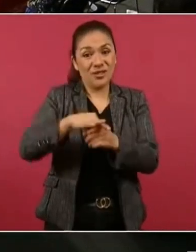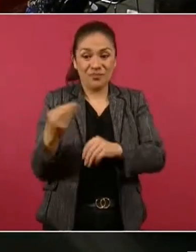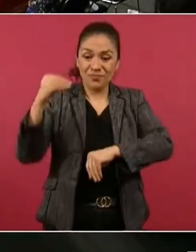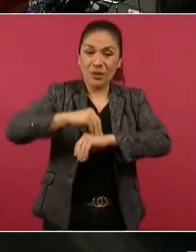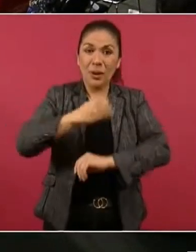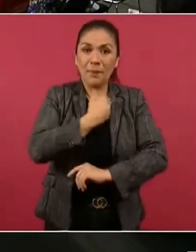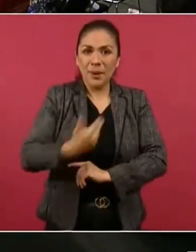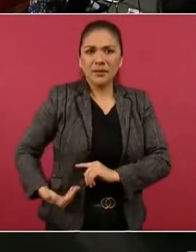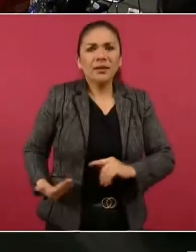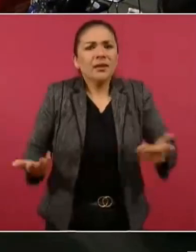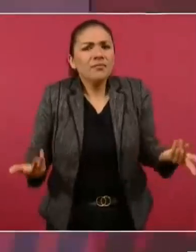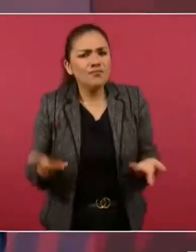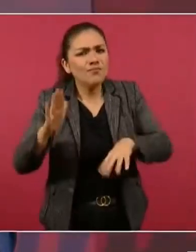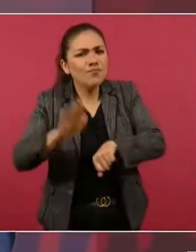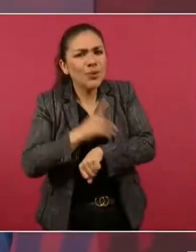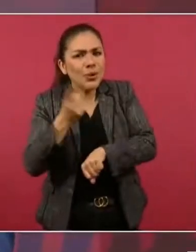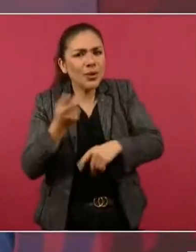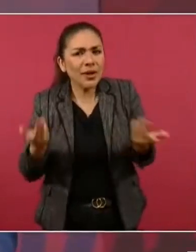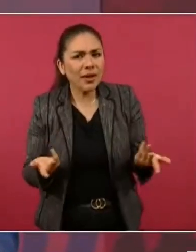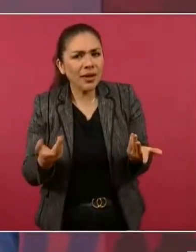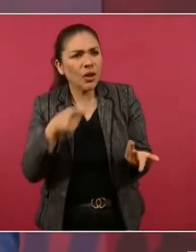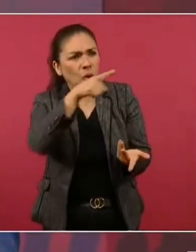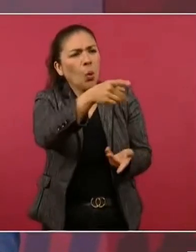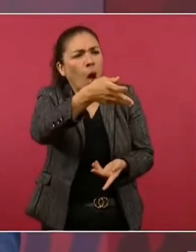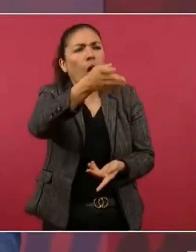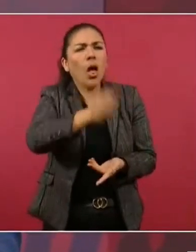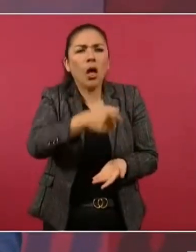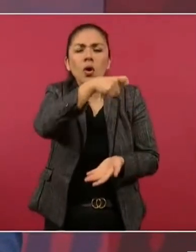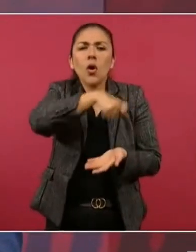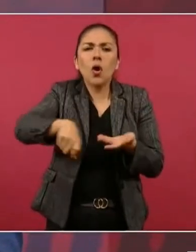¿Por qué lo hiciste?